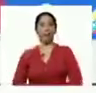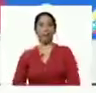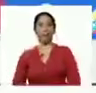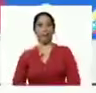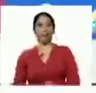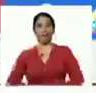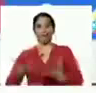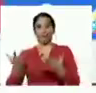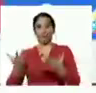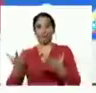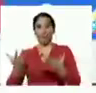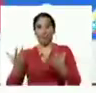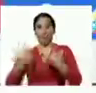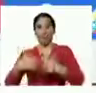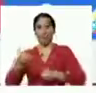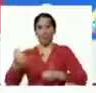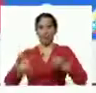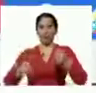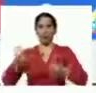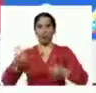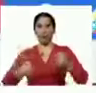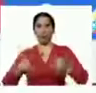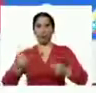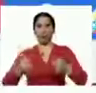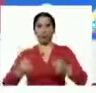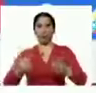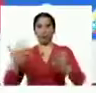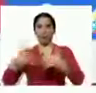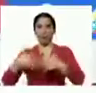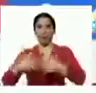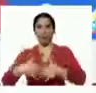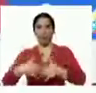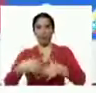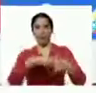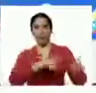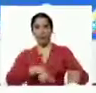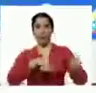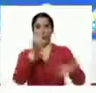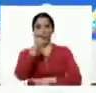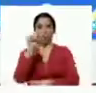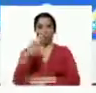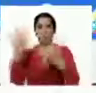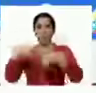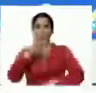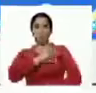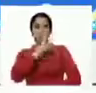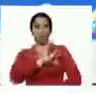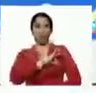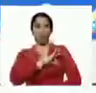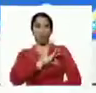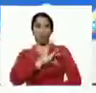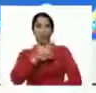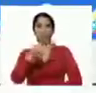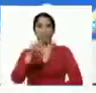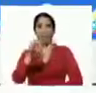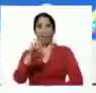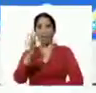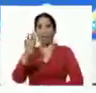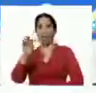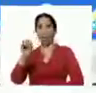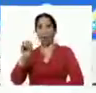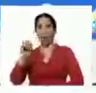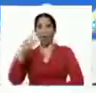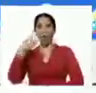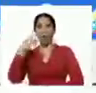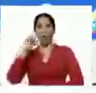entrega de las maquinarias al consorcio Agrosur y a la empresa socialista Pedro Camejo Negro I.